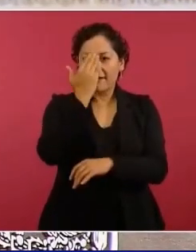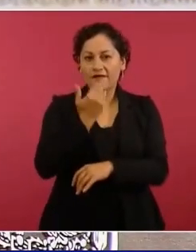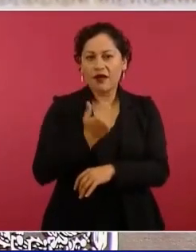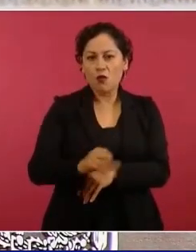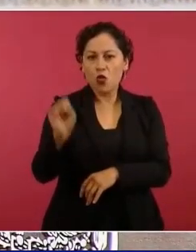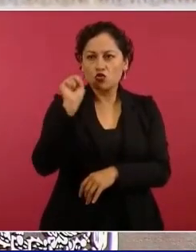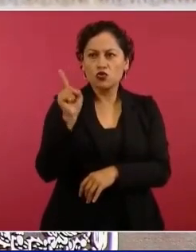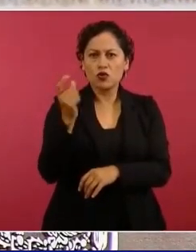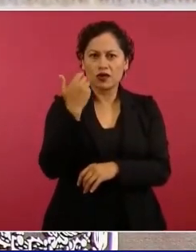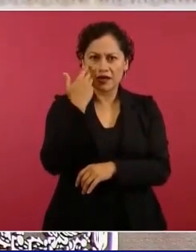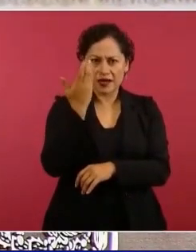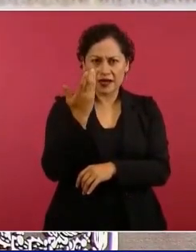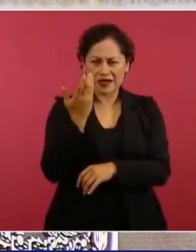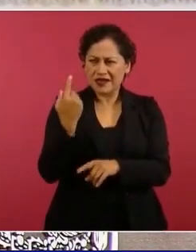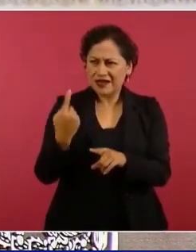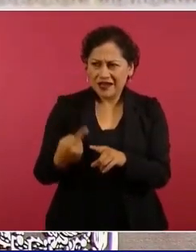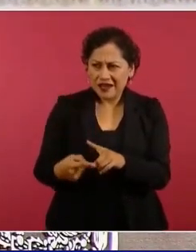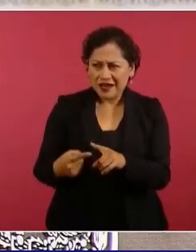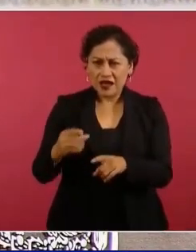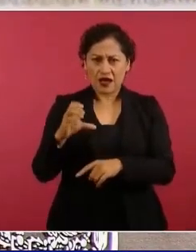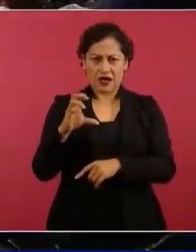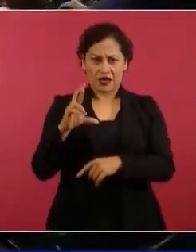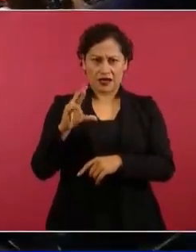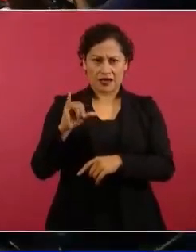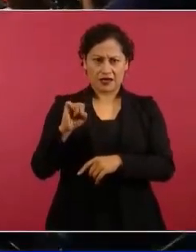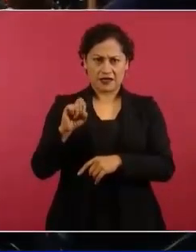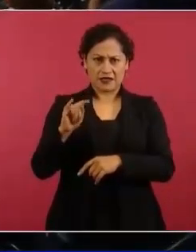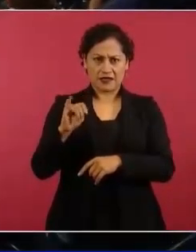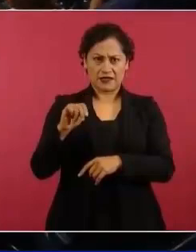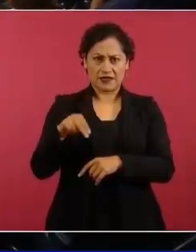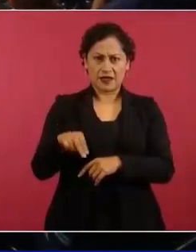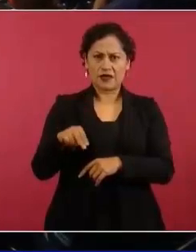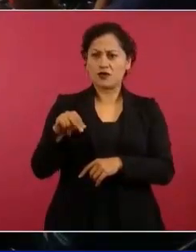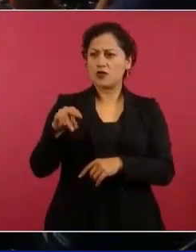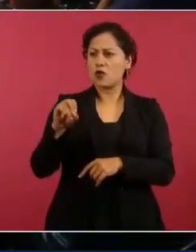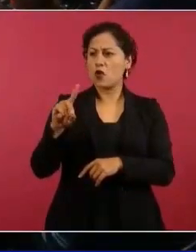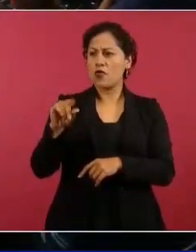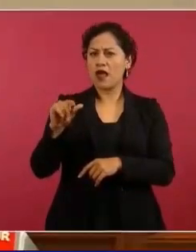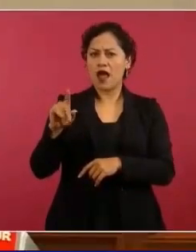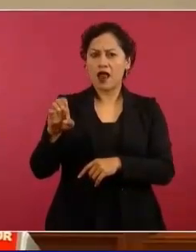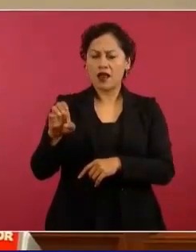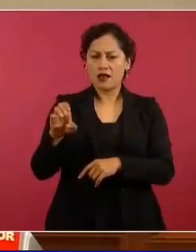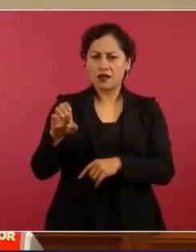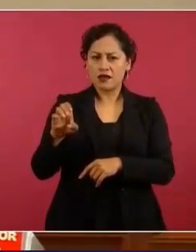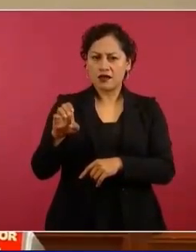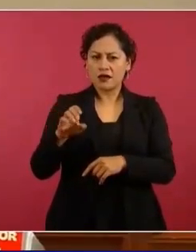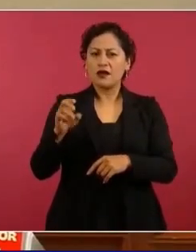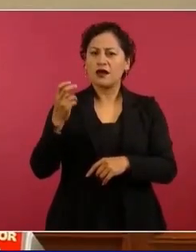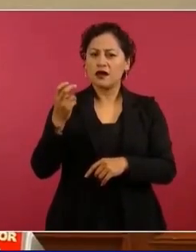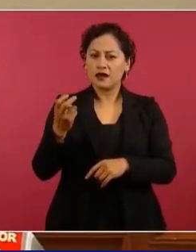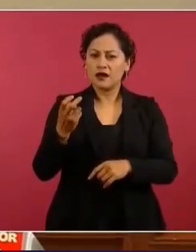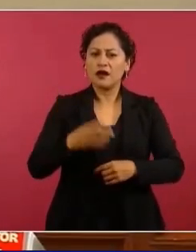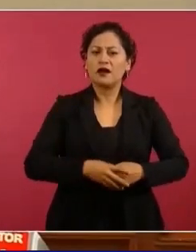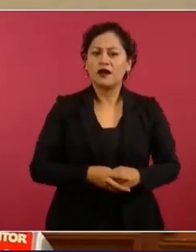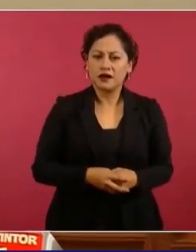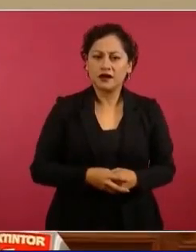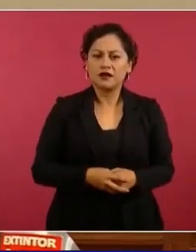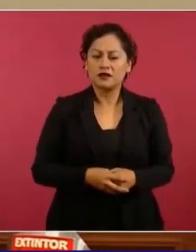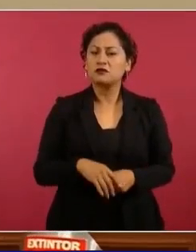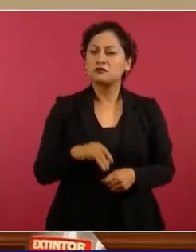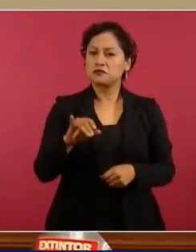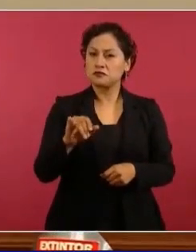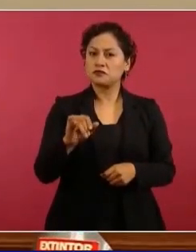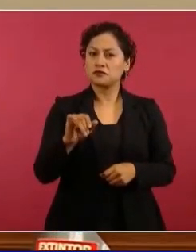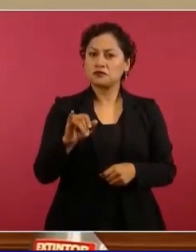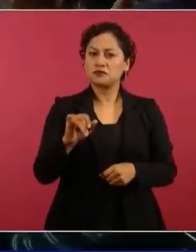Nodal. ¿Cristian? Nodal. Nodal. Sí, que